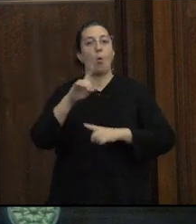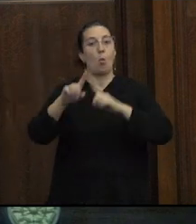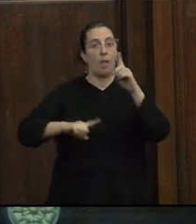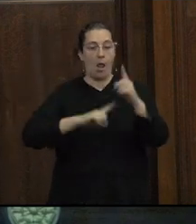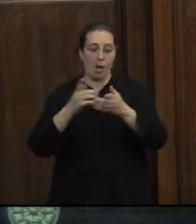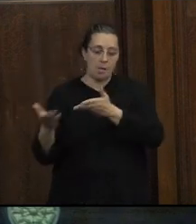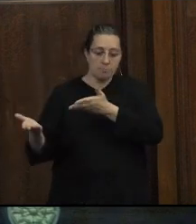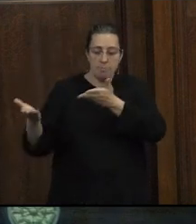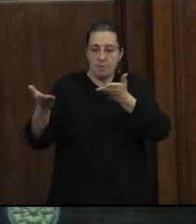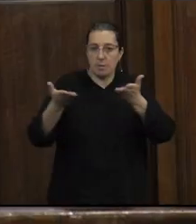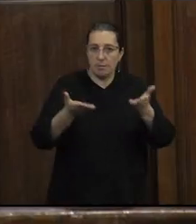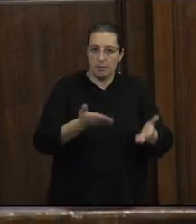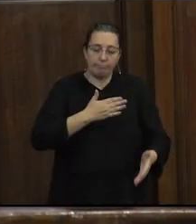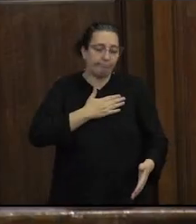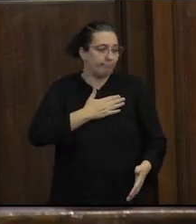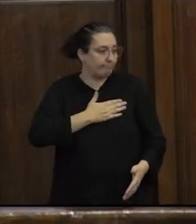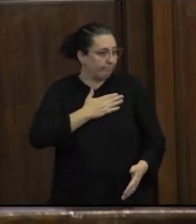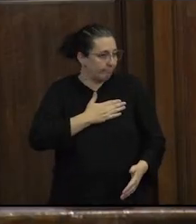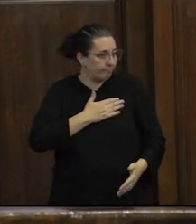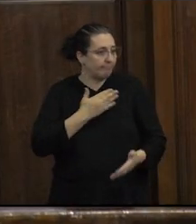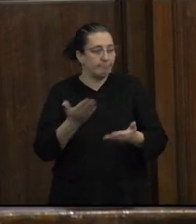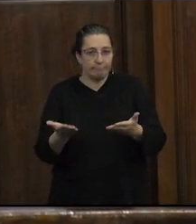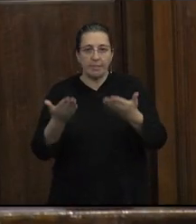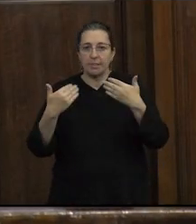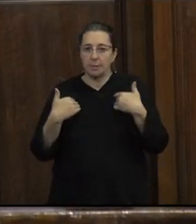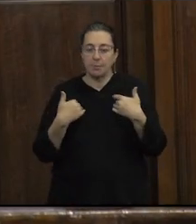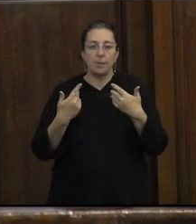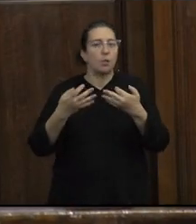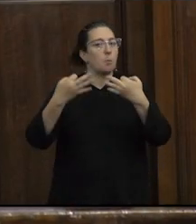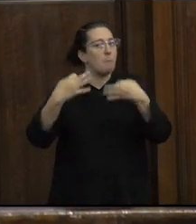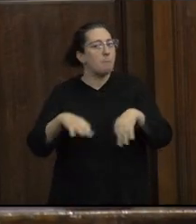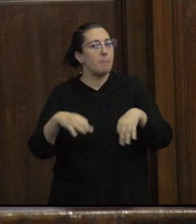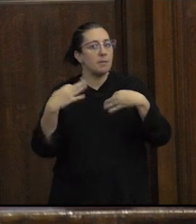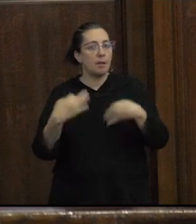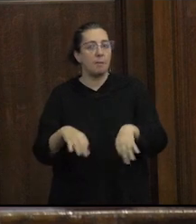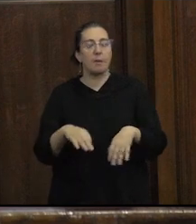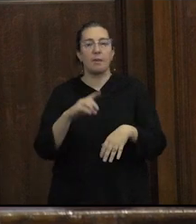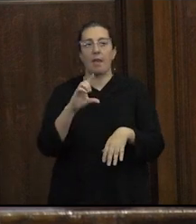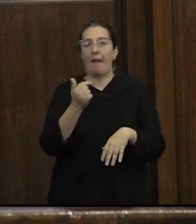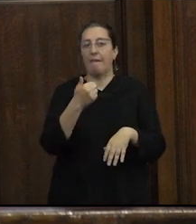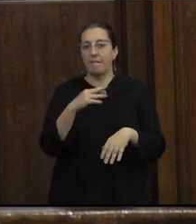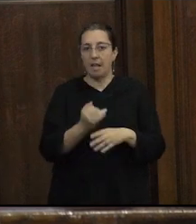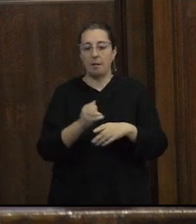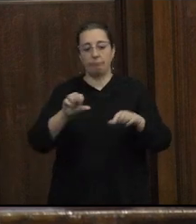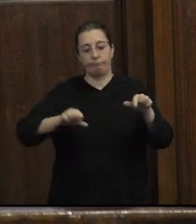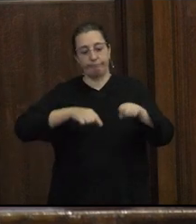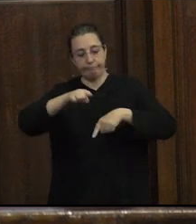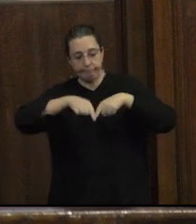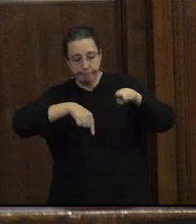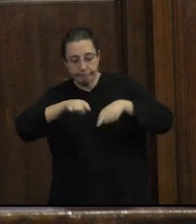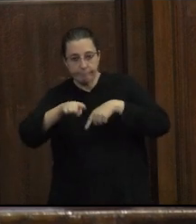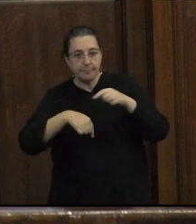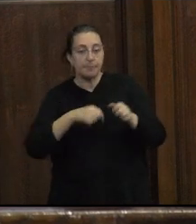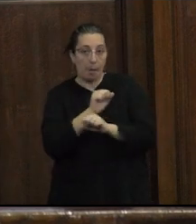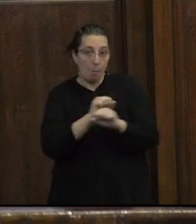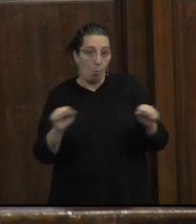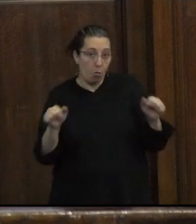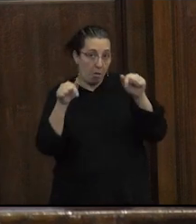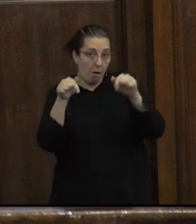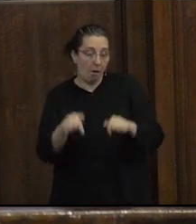por la calidez y amorcidad en el recibimiento, especialmente a Gabriel que fue quien hizo las gestiones para que pudiera estar acá